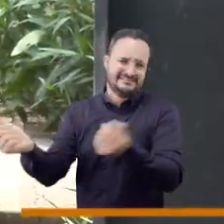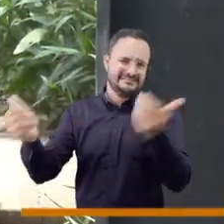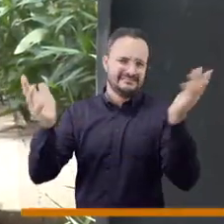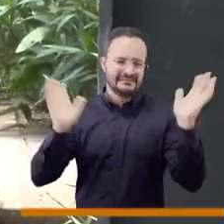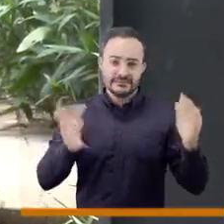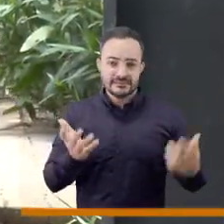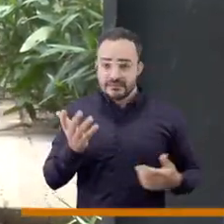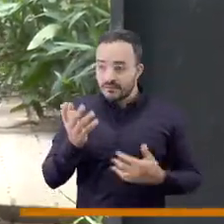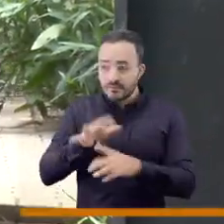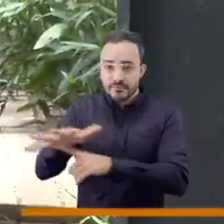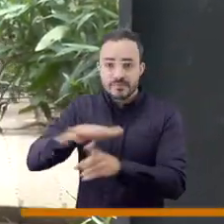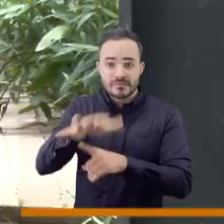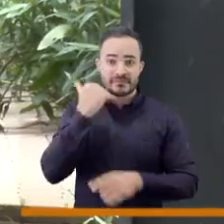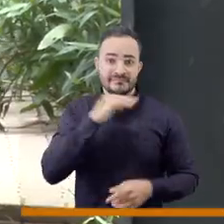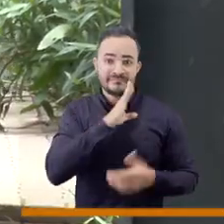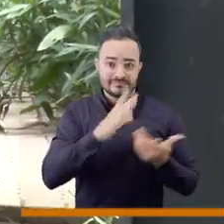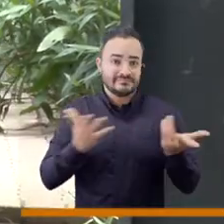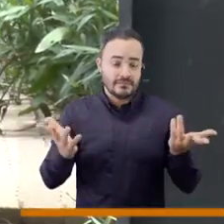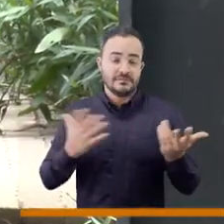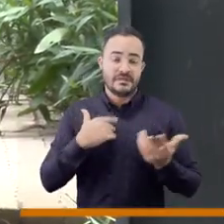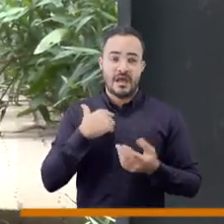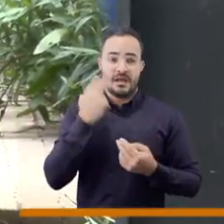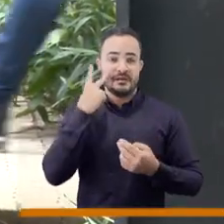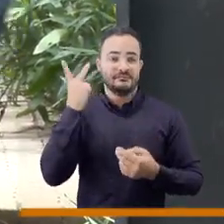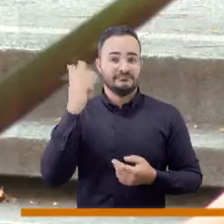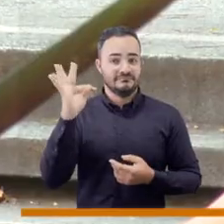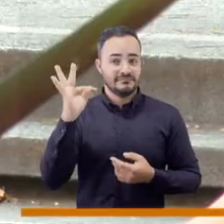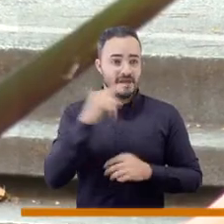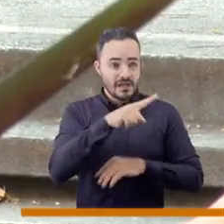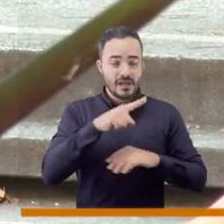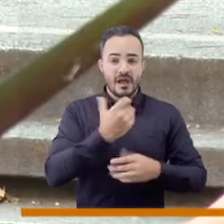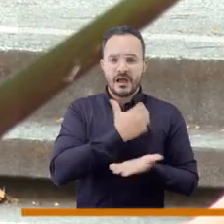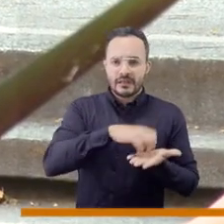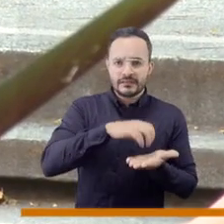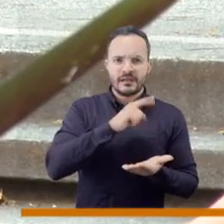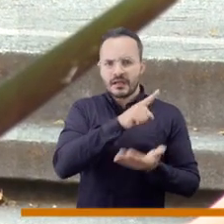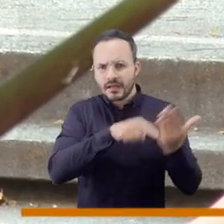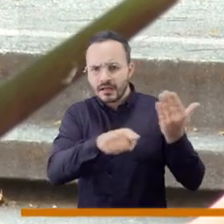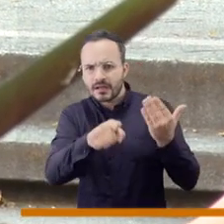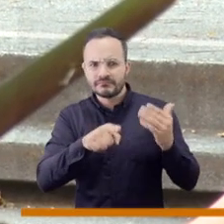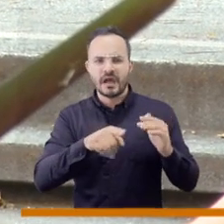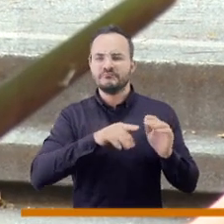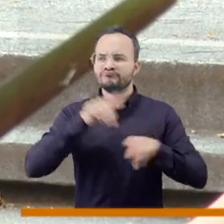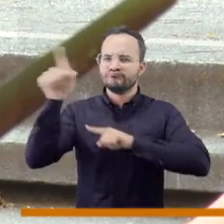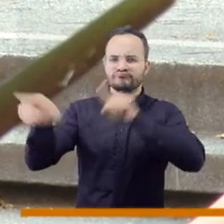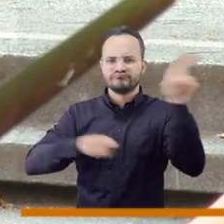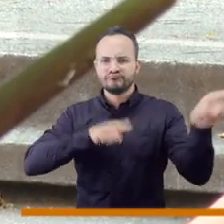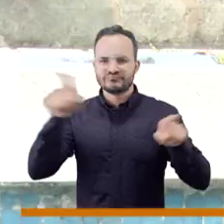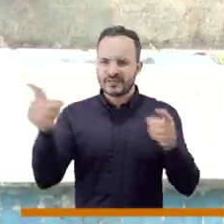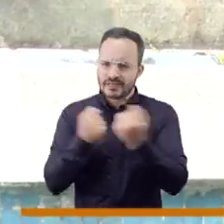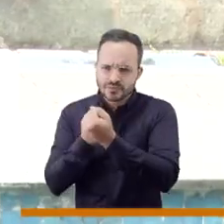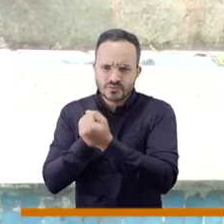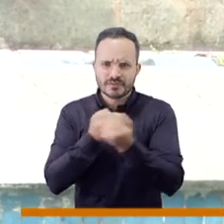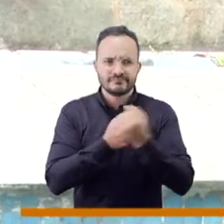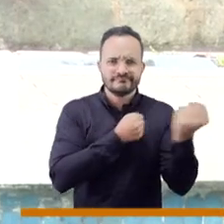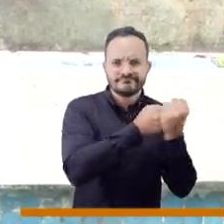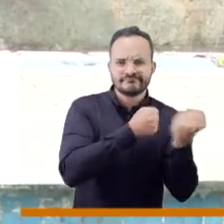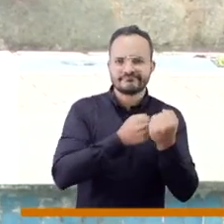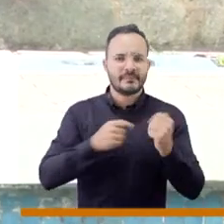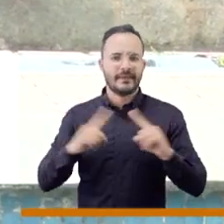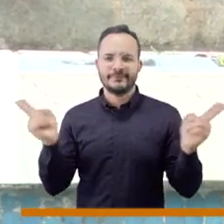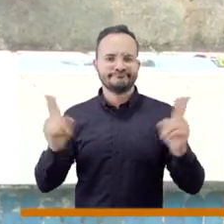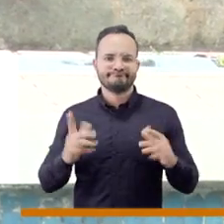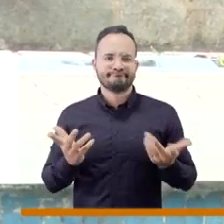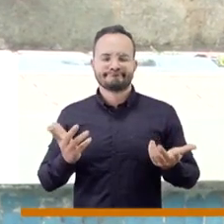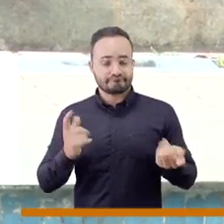enfermedad, porque las administraciones han llegado a brindarles apoyo y todo, pero eso se vuelve un círculo